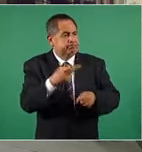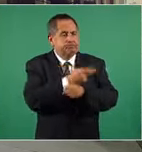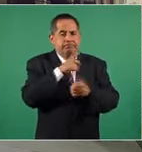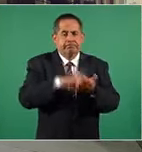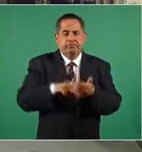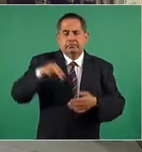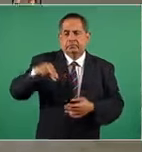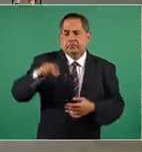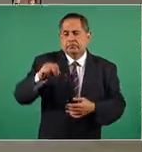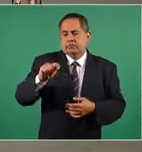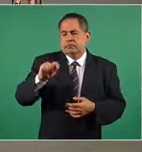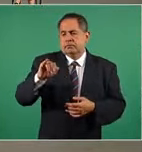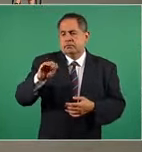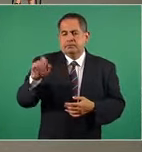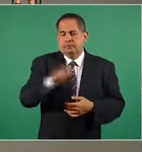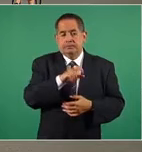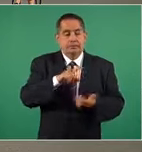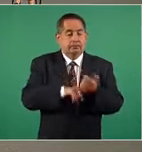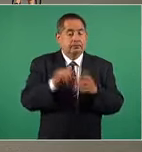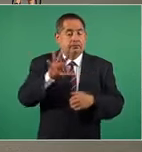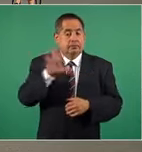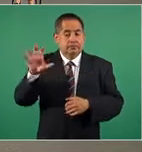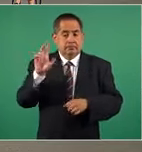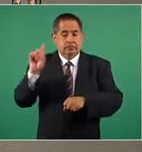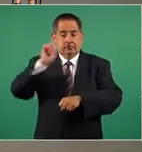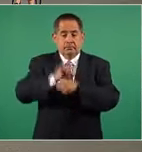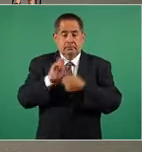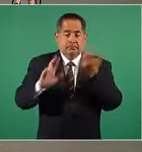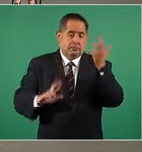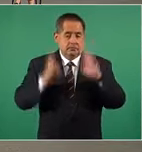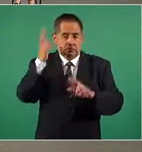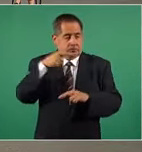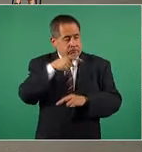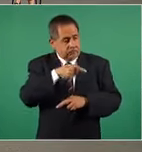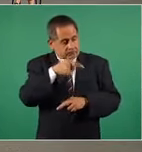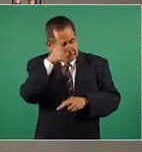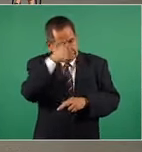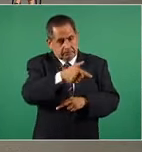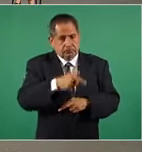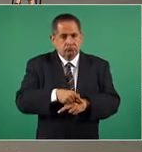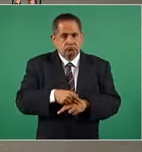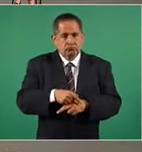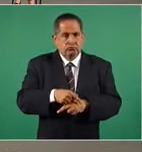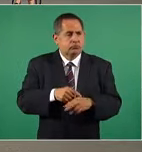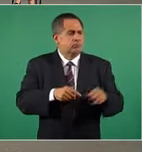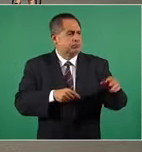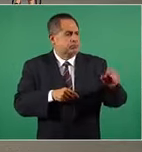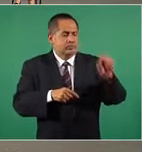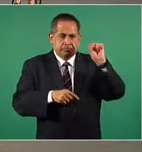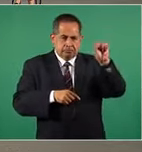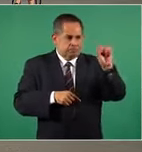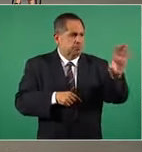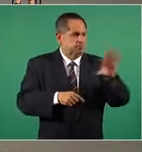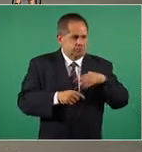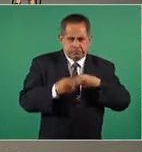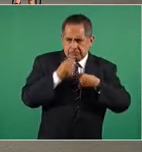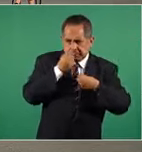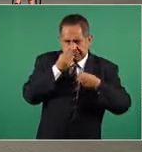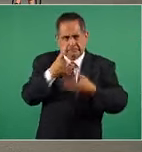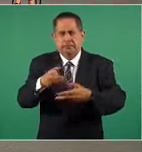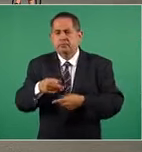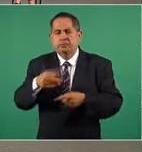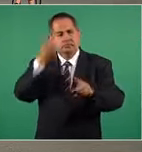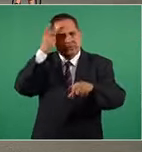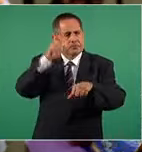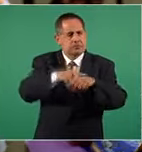Notimex lleva más de 500 días en huelga. En algún momento di voz al sindicato, di voz a la directora de Notimex,